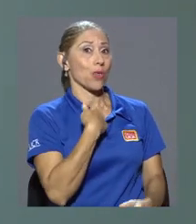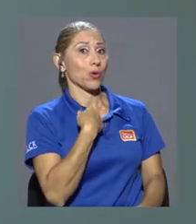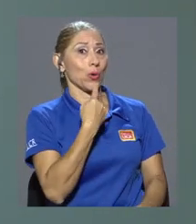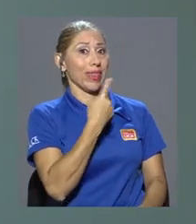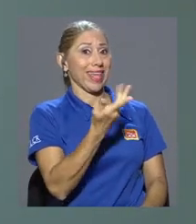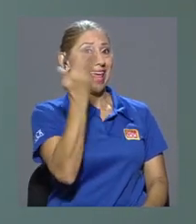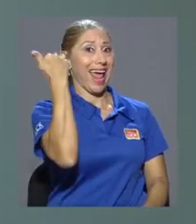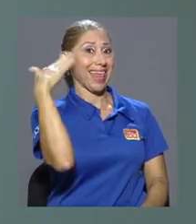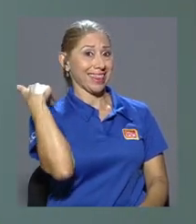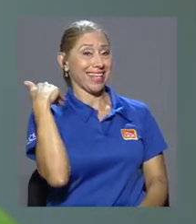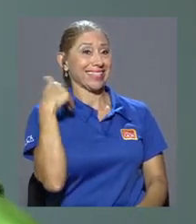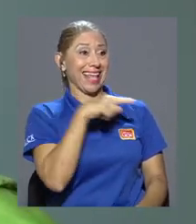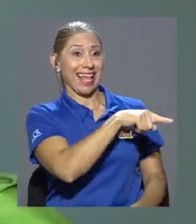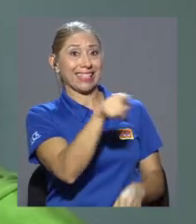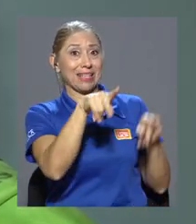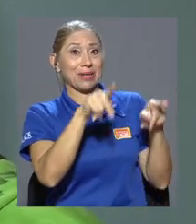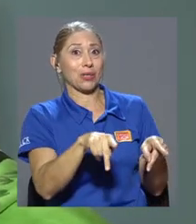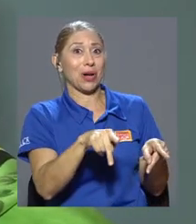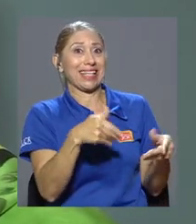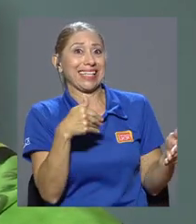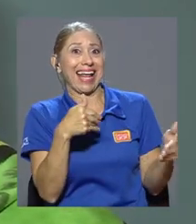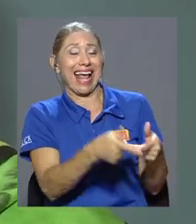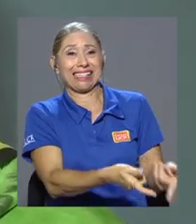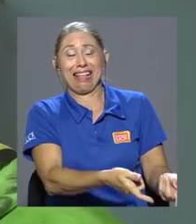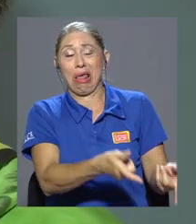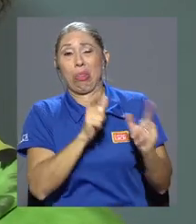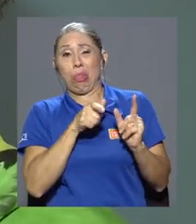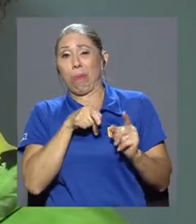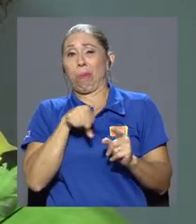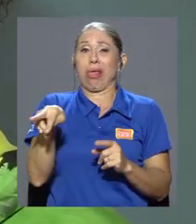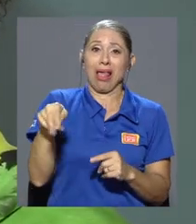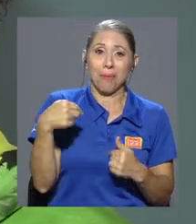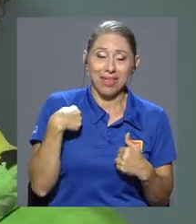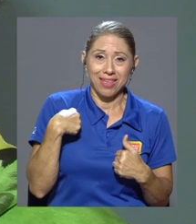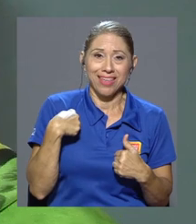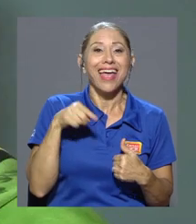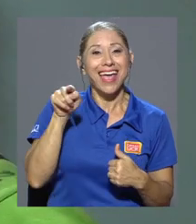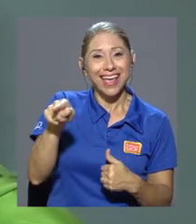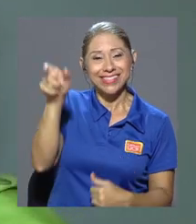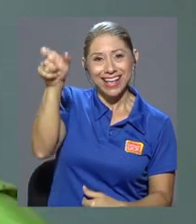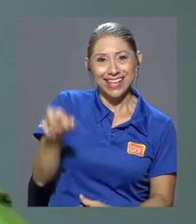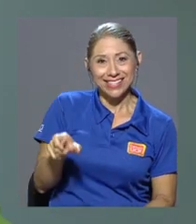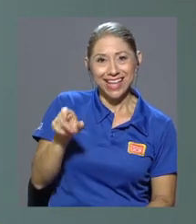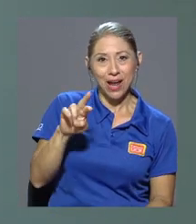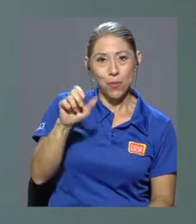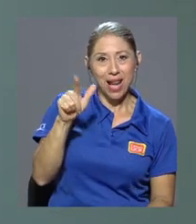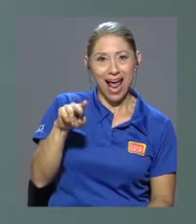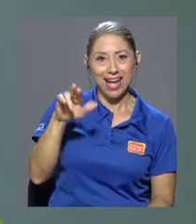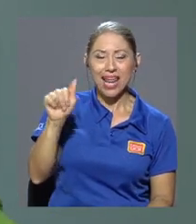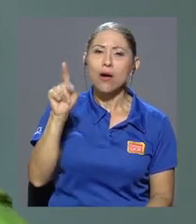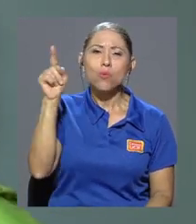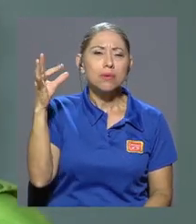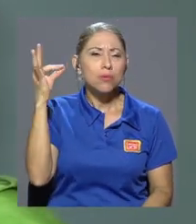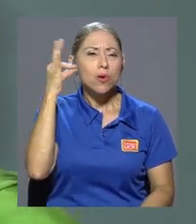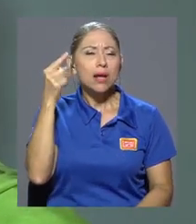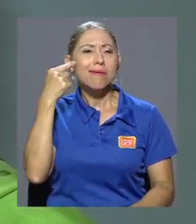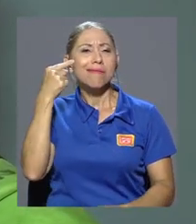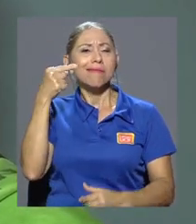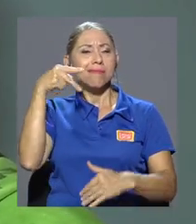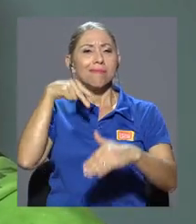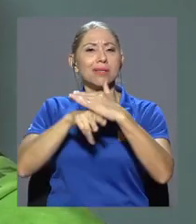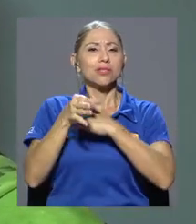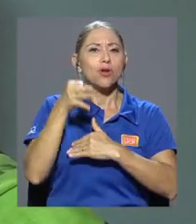puntapié cuando hice esa propuesta. Y esa es la Eulalia, una mujer visionaria, una mujer aguerrida,